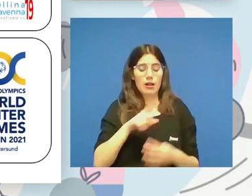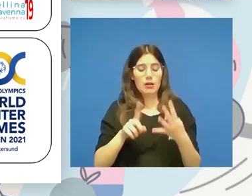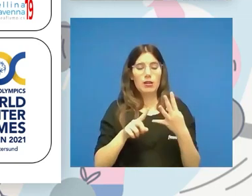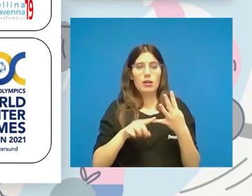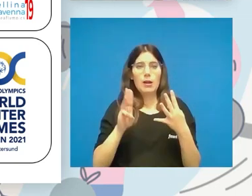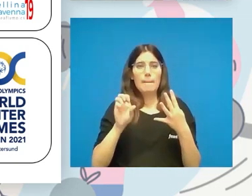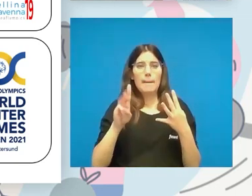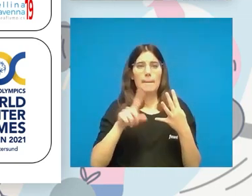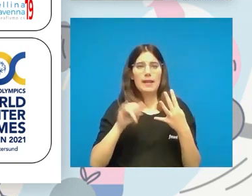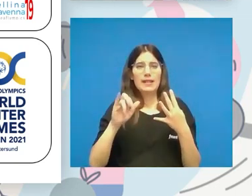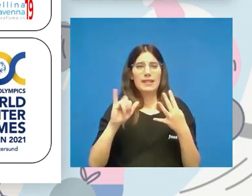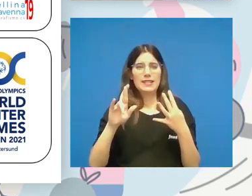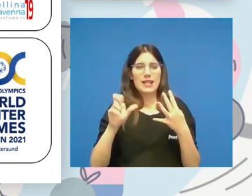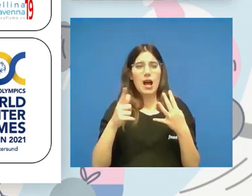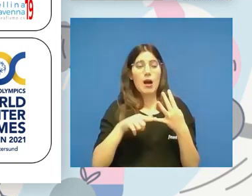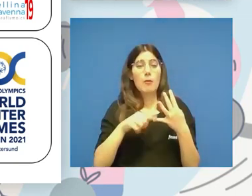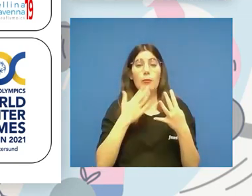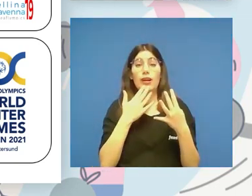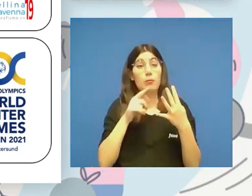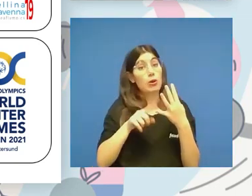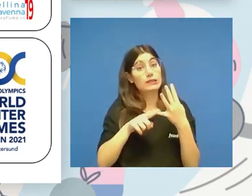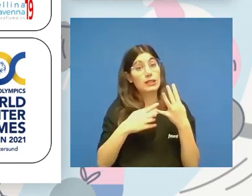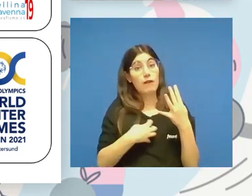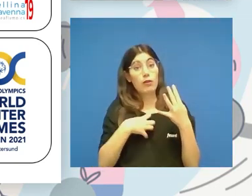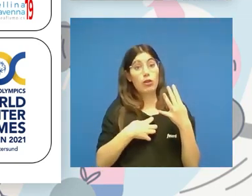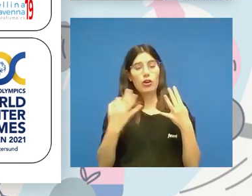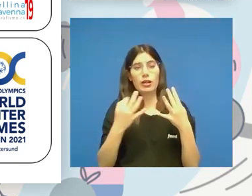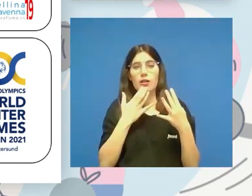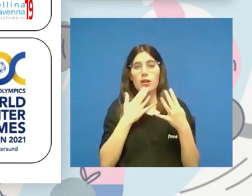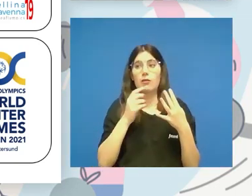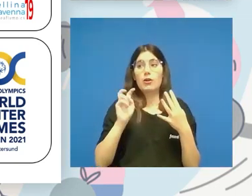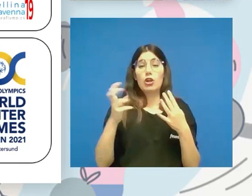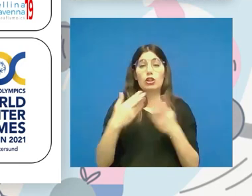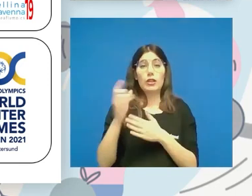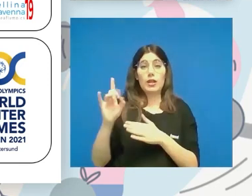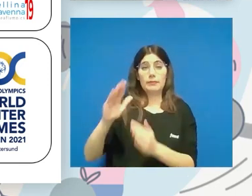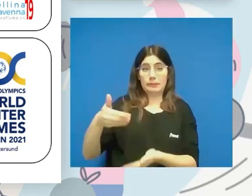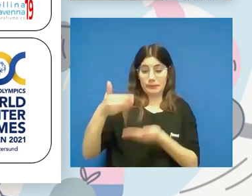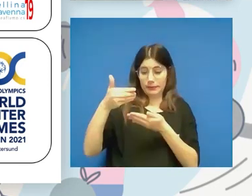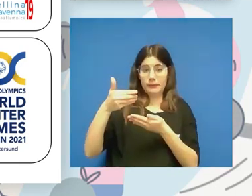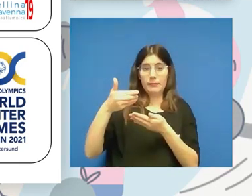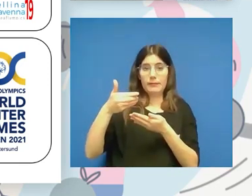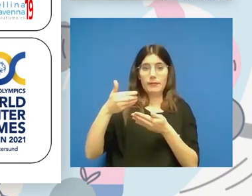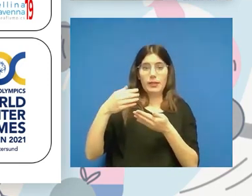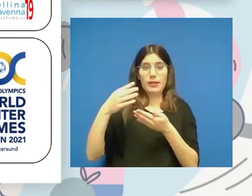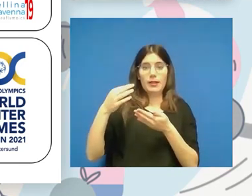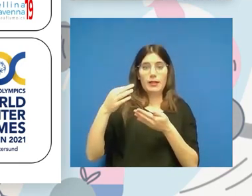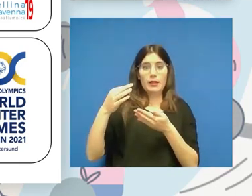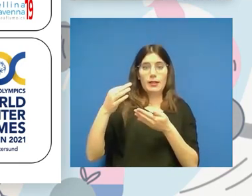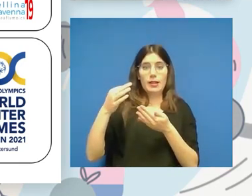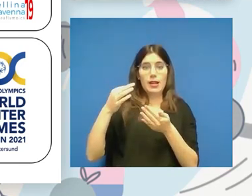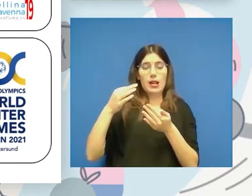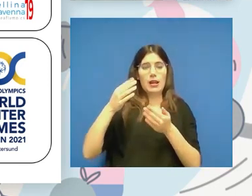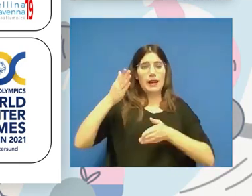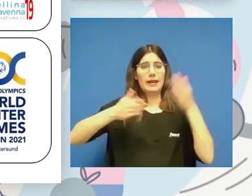gestiona ahí algunos deportes, pero, por ejemplo, ¿qué hacen estas funciones? El otro día nos llegó uno a circular, el frame running, lo que era el race running, que es